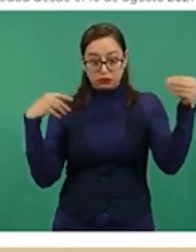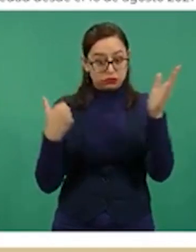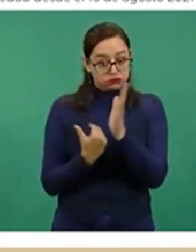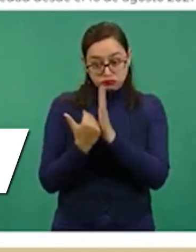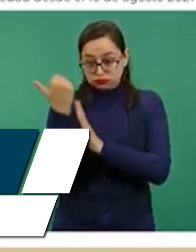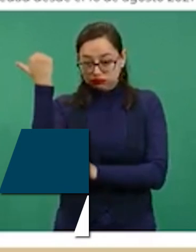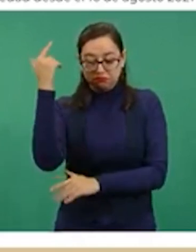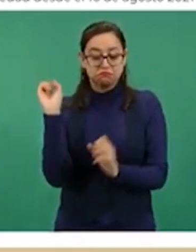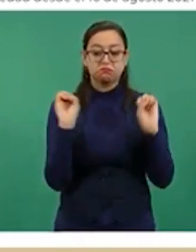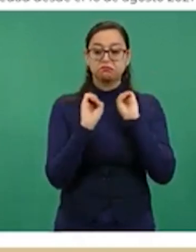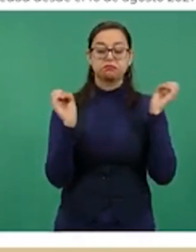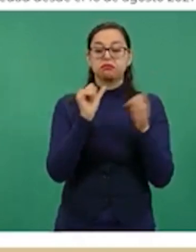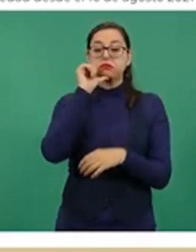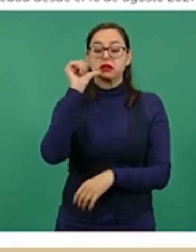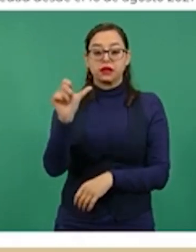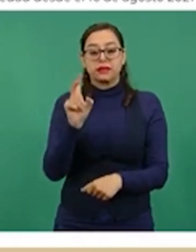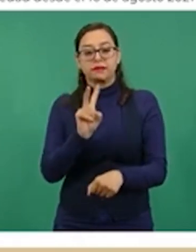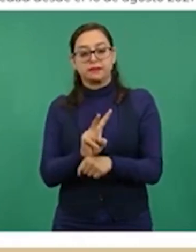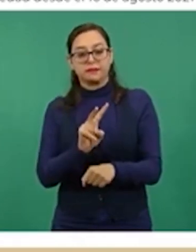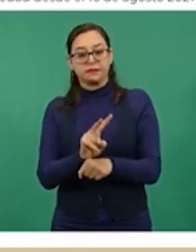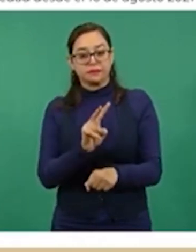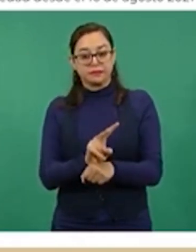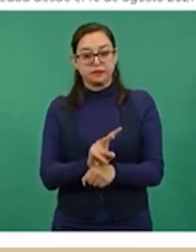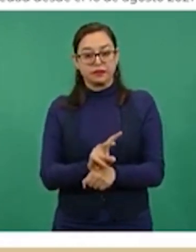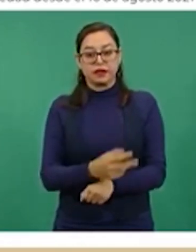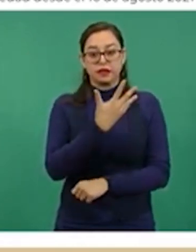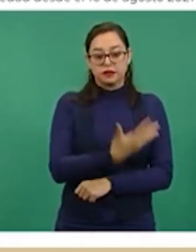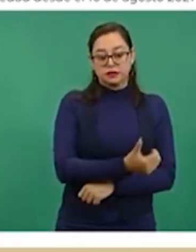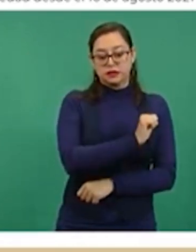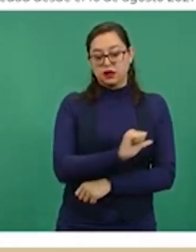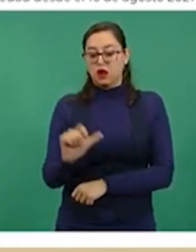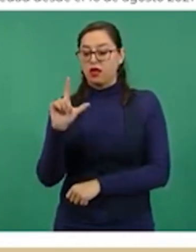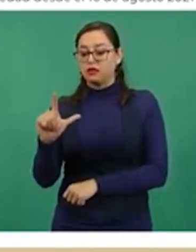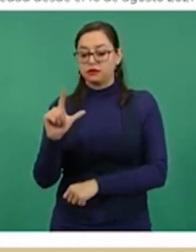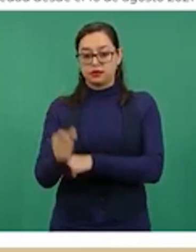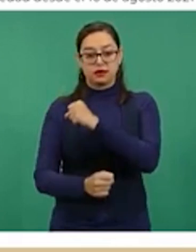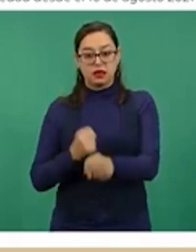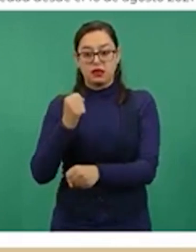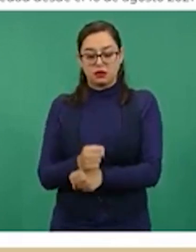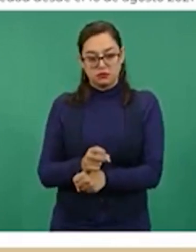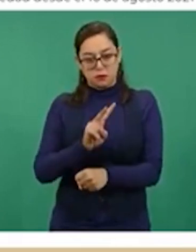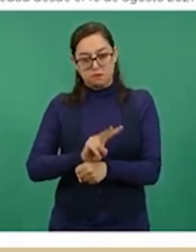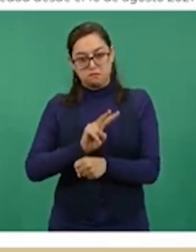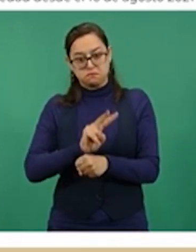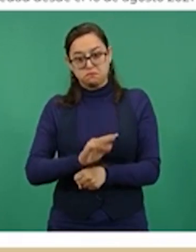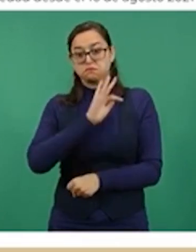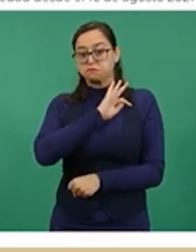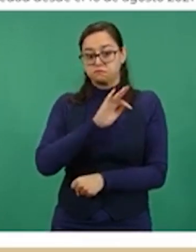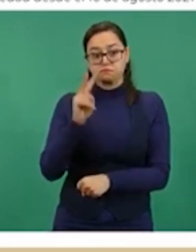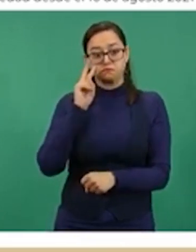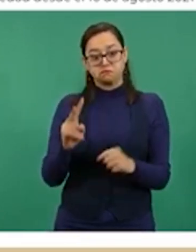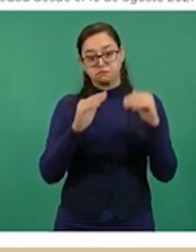población escolar. Concretamente, monitoreamos a la población de 5 a 17 años y, como se puede ver en la